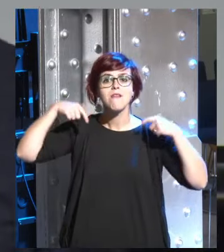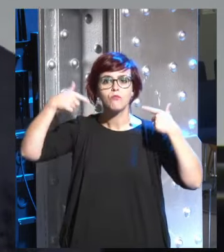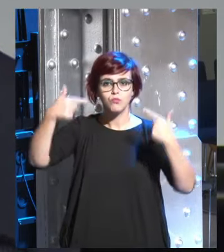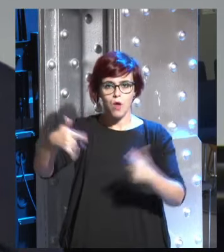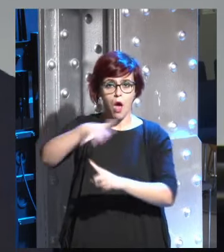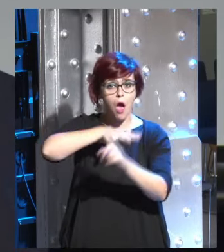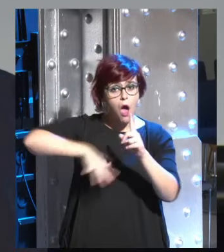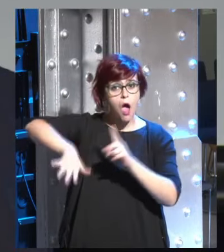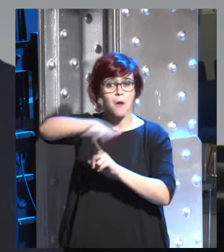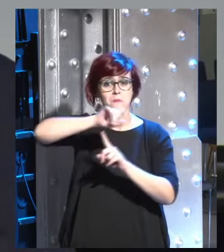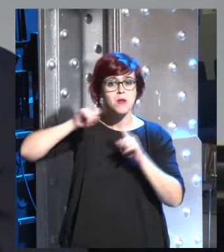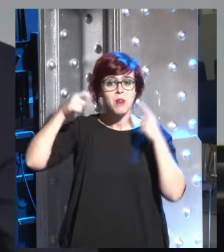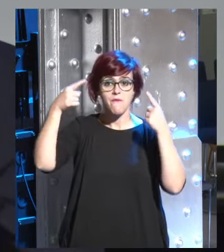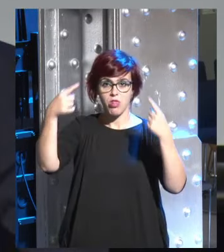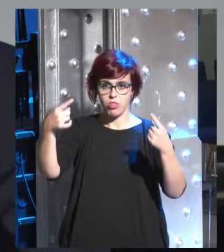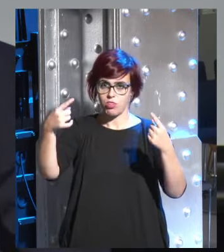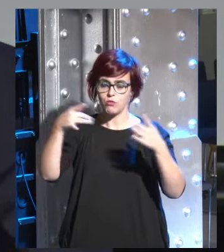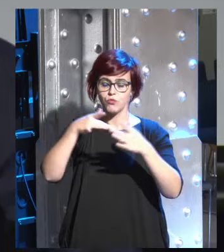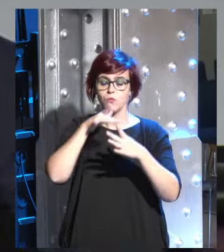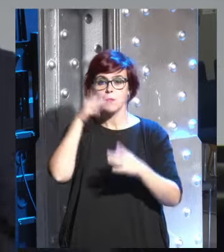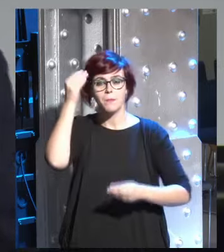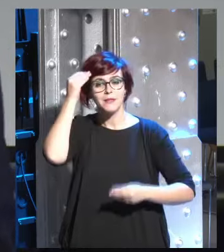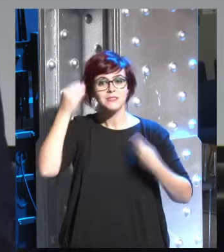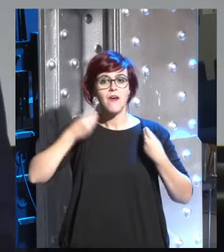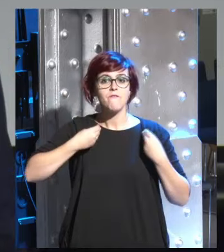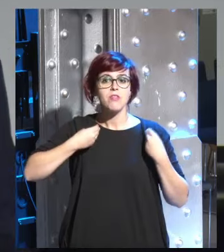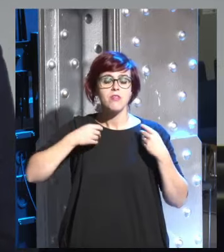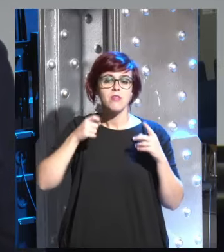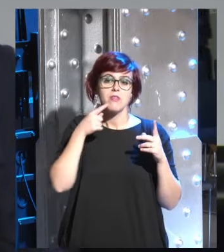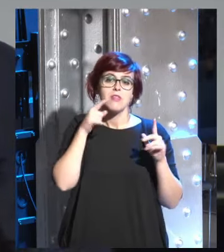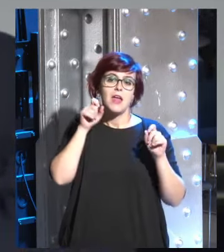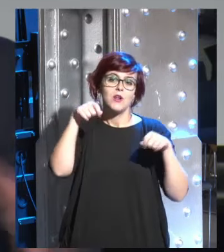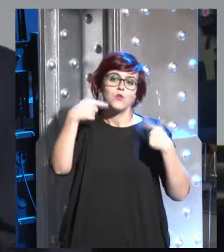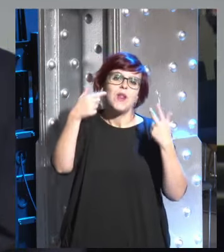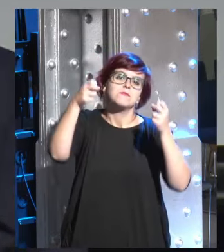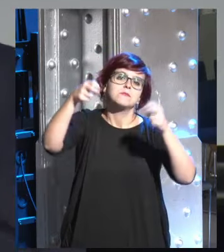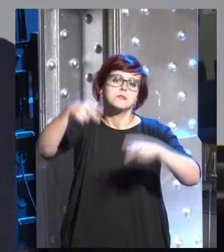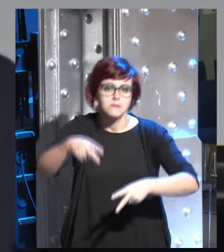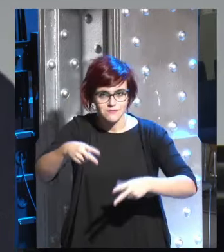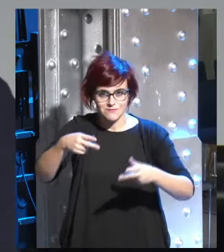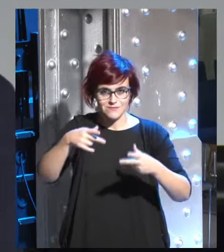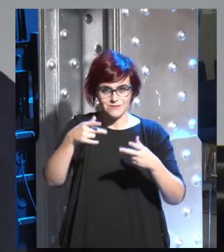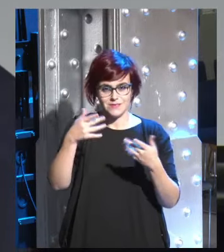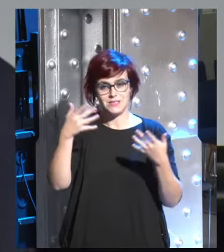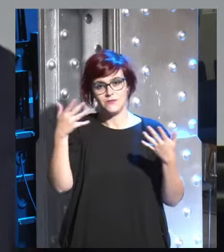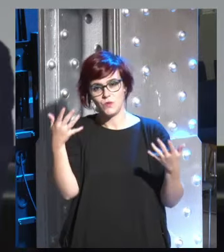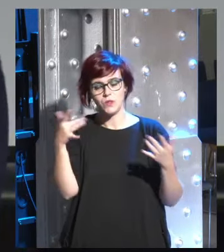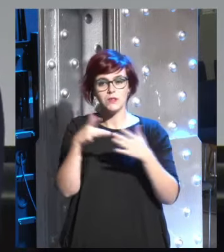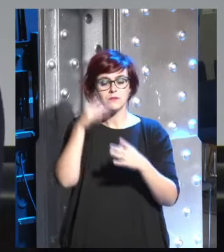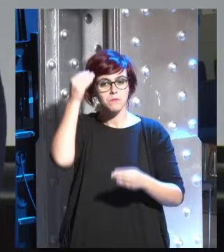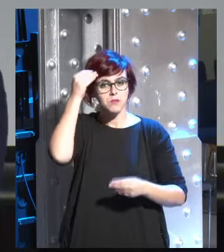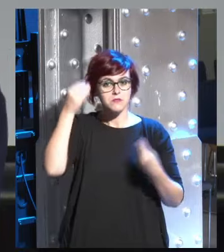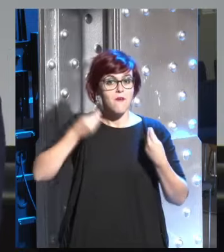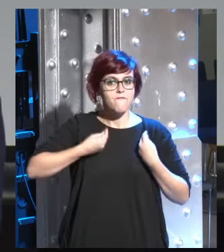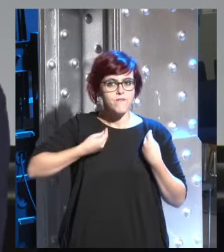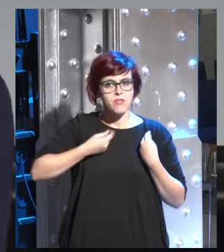crearemos por primera vez las primeras formas de vida inorgánicas y saldremos romperemos la vida